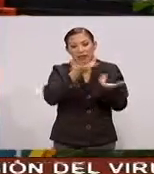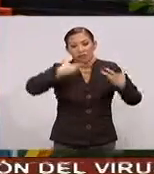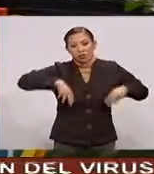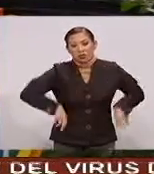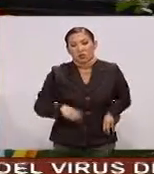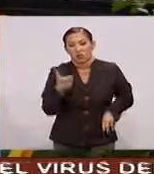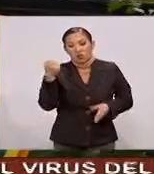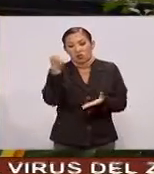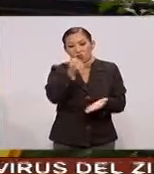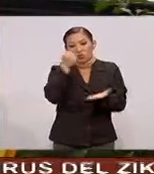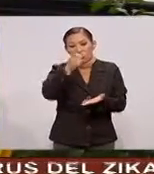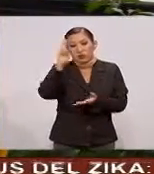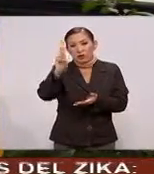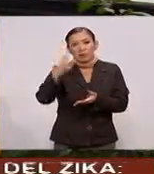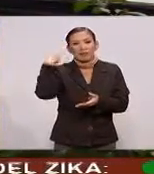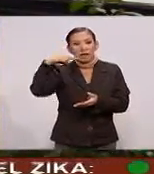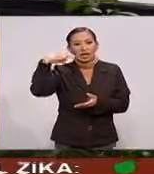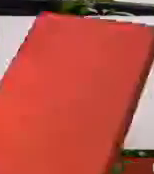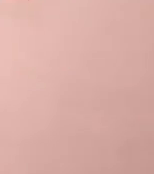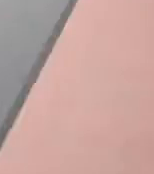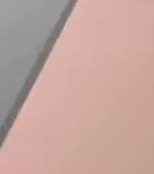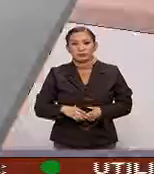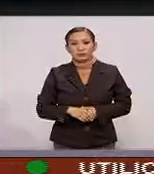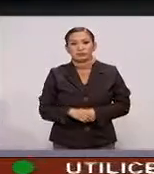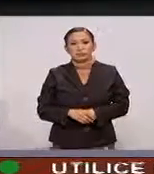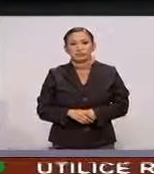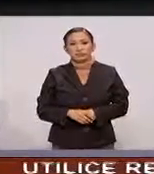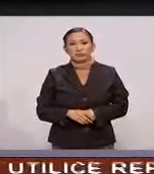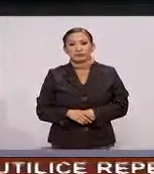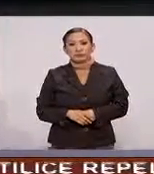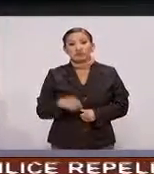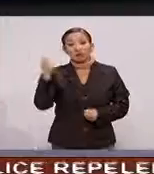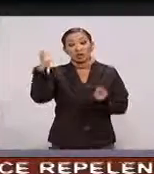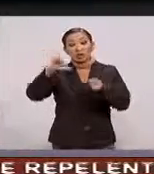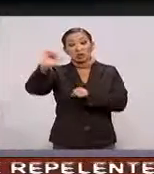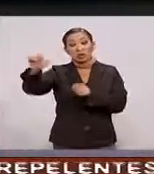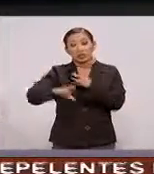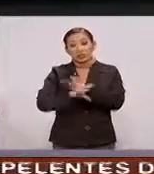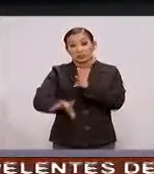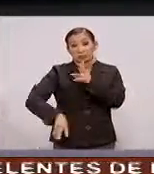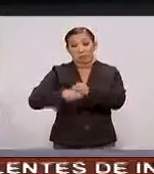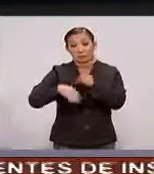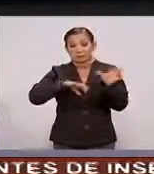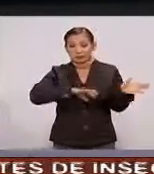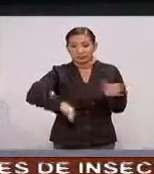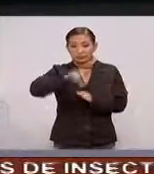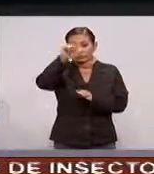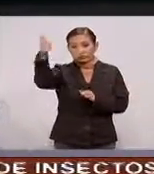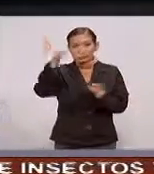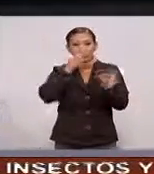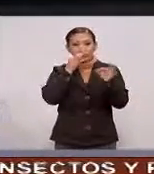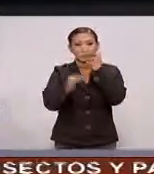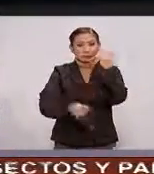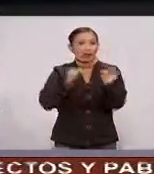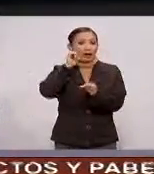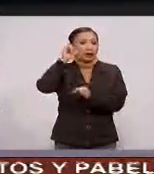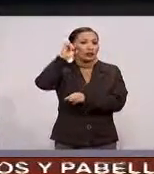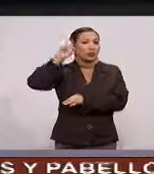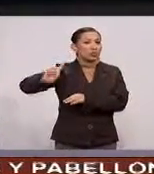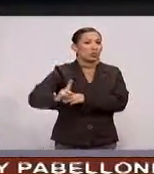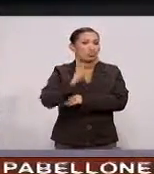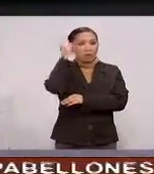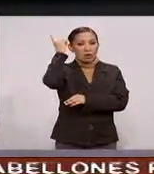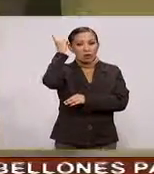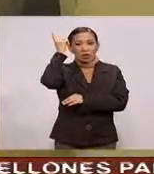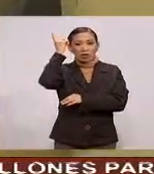subsidios De la Universidad Veracruzana Entre algunas cosas En otras noticias Ayer el dólar Tuvo una